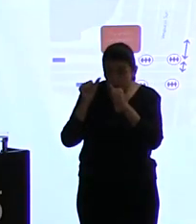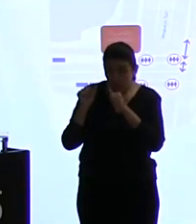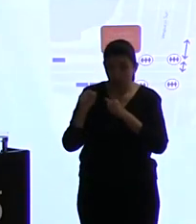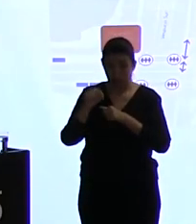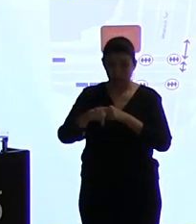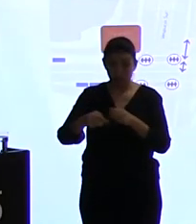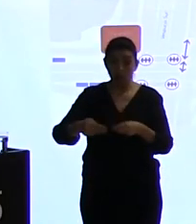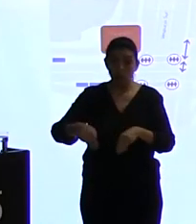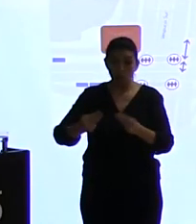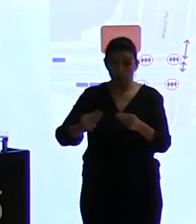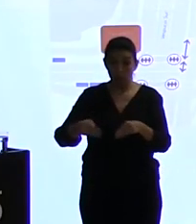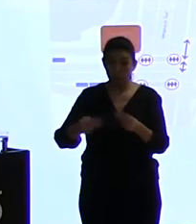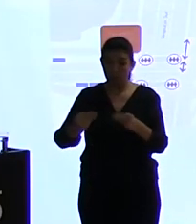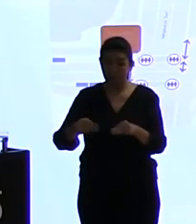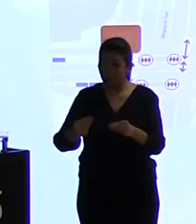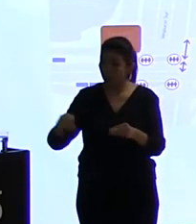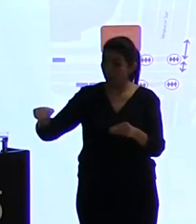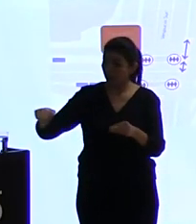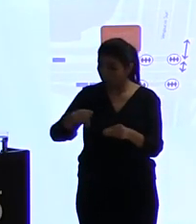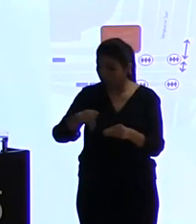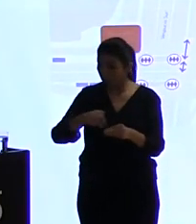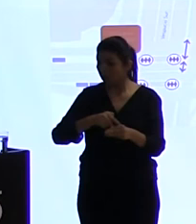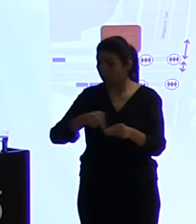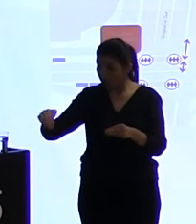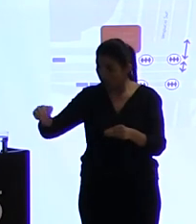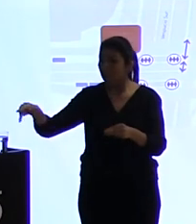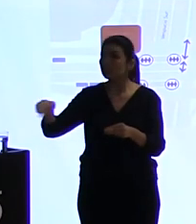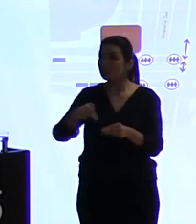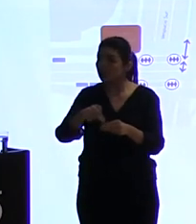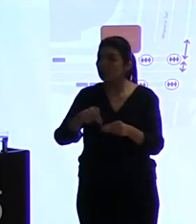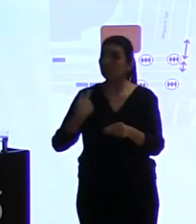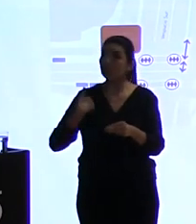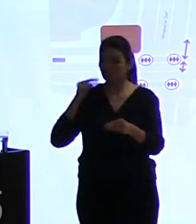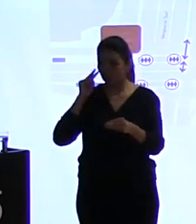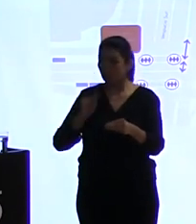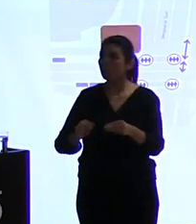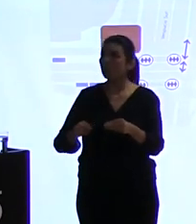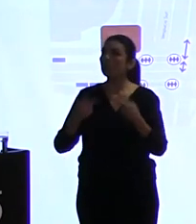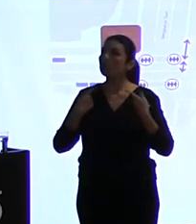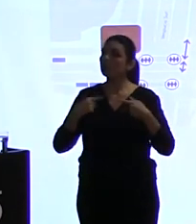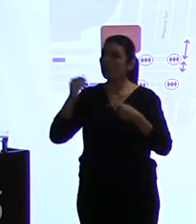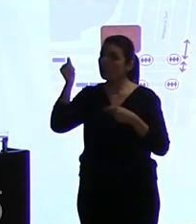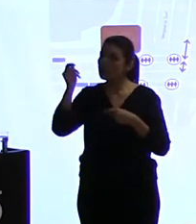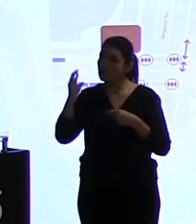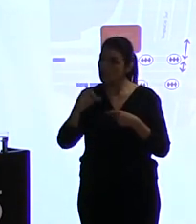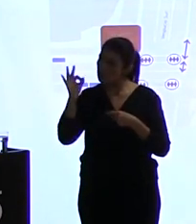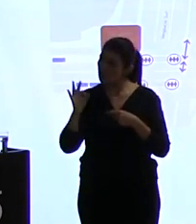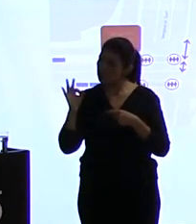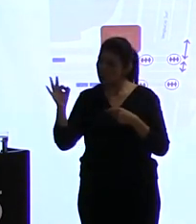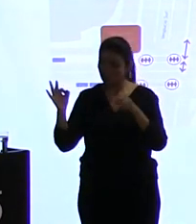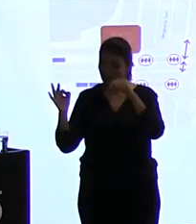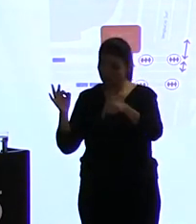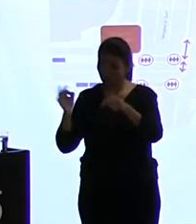Eso lo tienes que medir peatón por peatón, tienes que dar datos muy finos, pero cuando los tienes y otra vez los